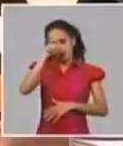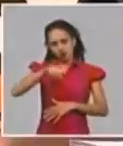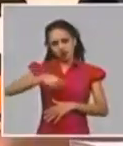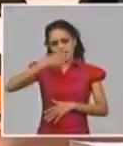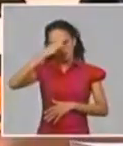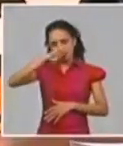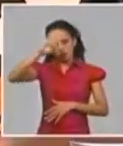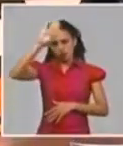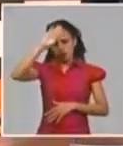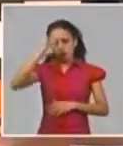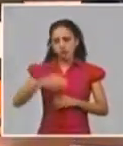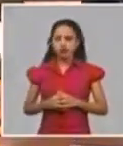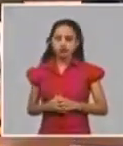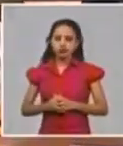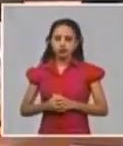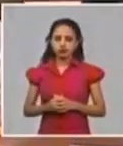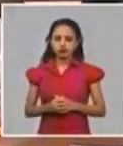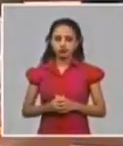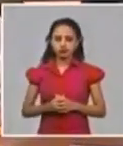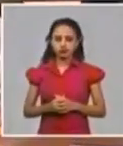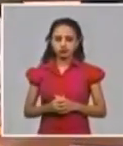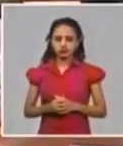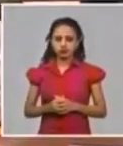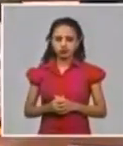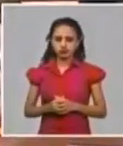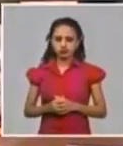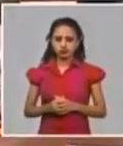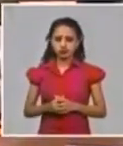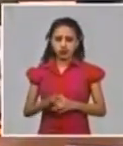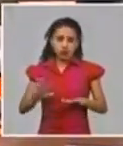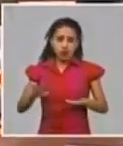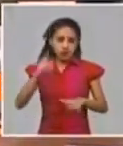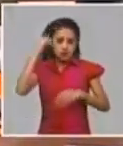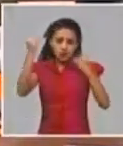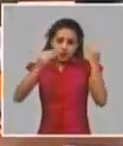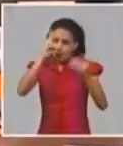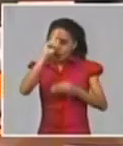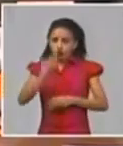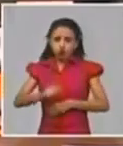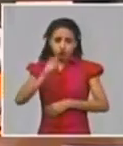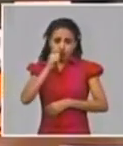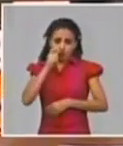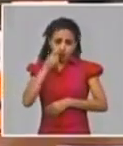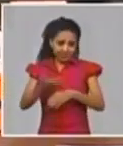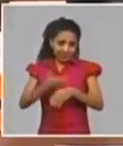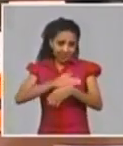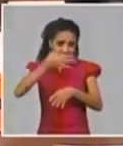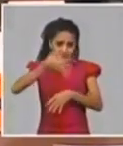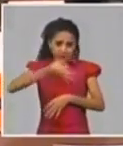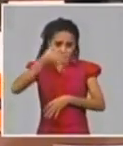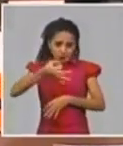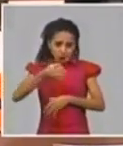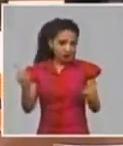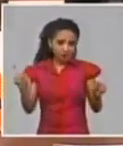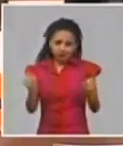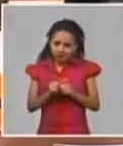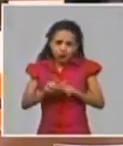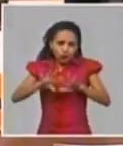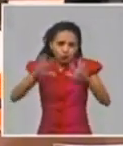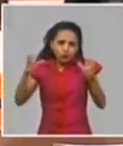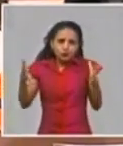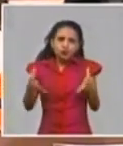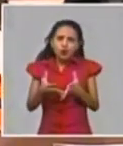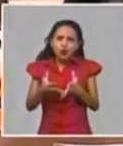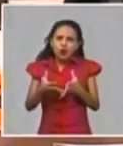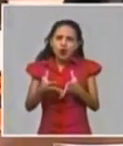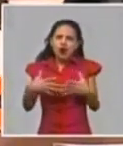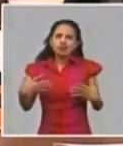Andy, creo que el doctor Delgado ha resumido lo que representa la colaboración cubana, es